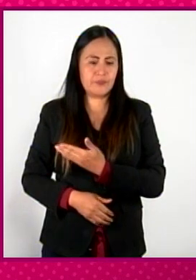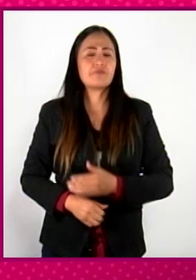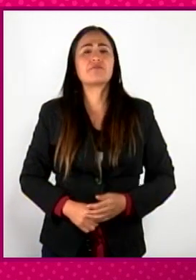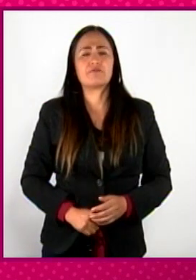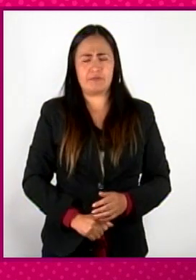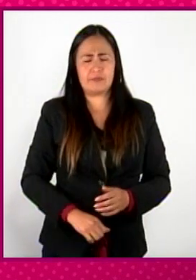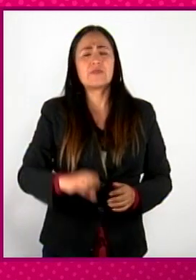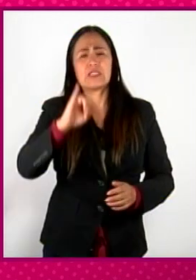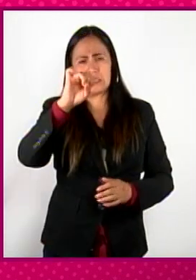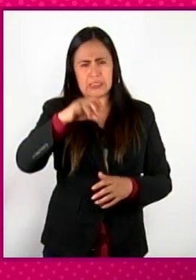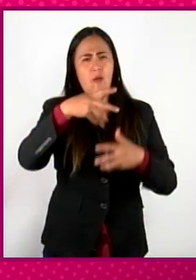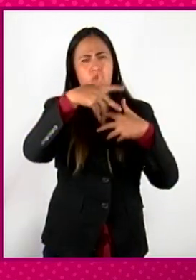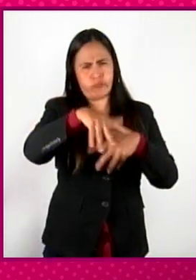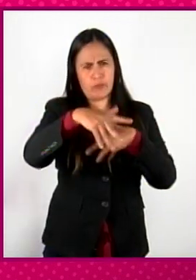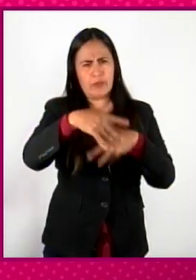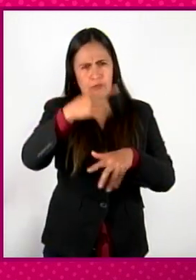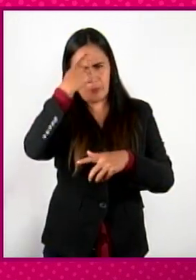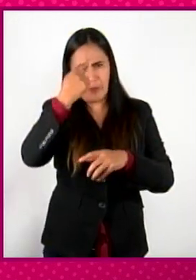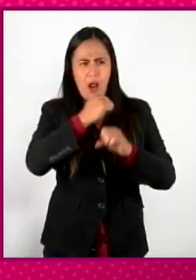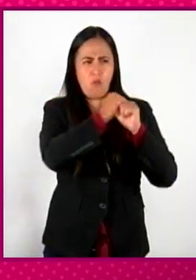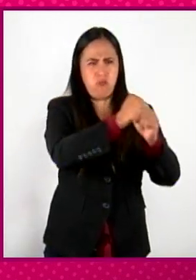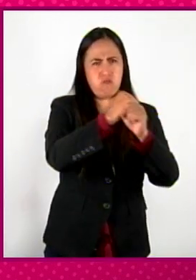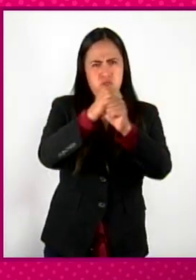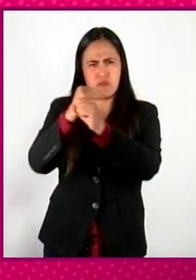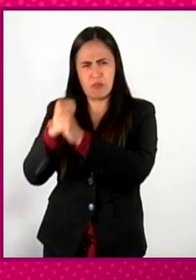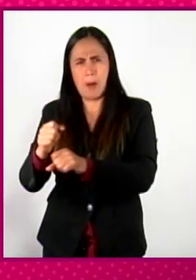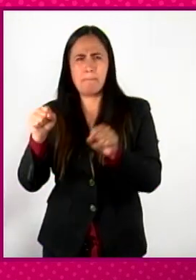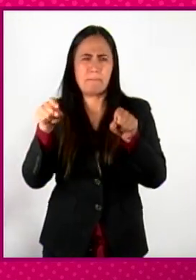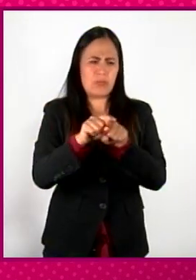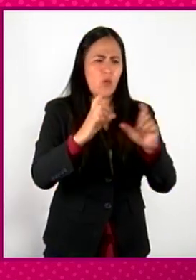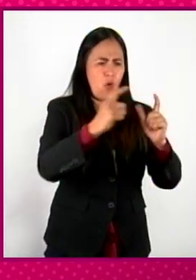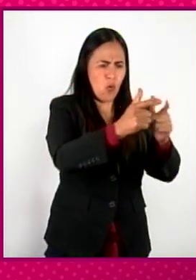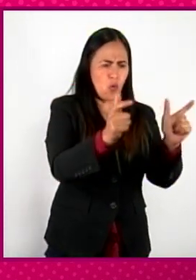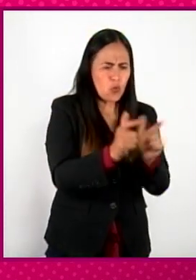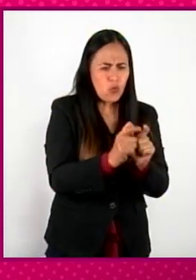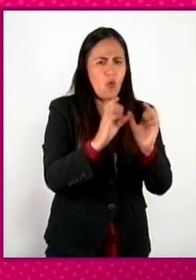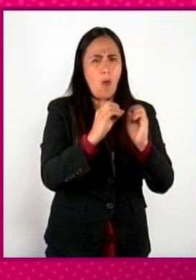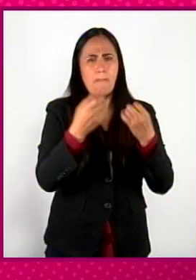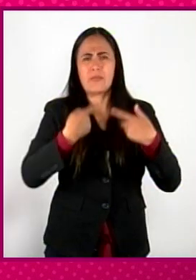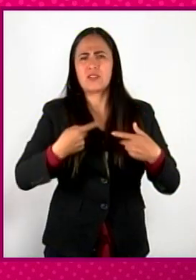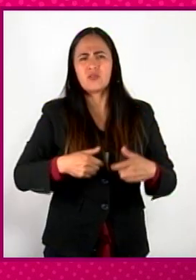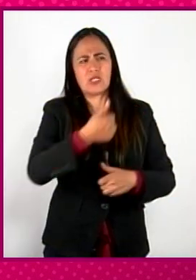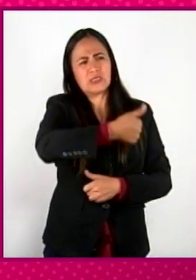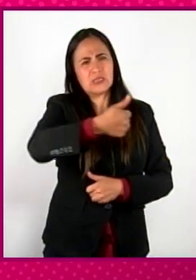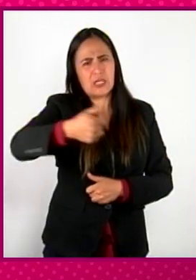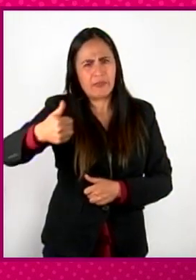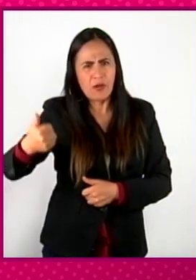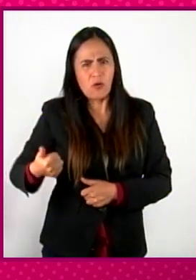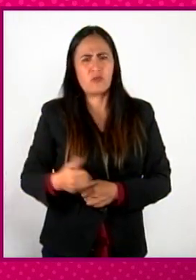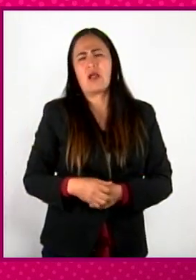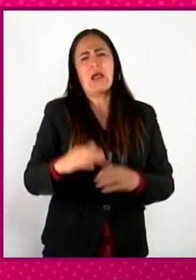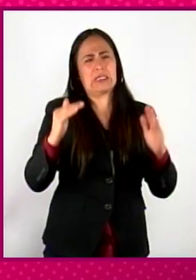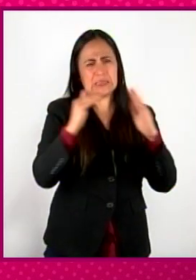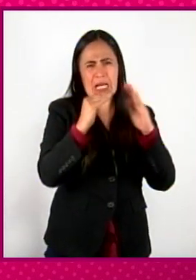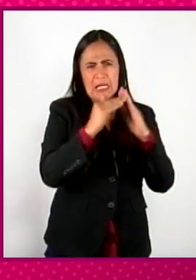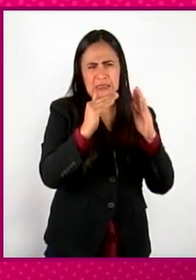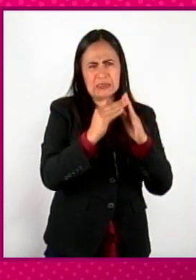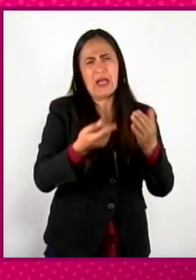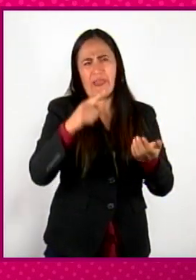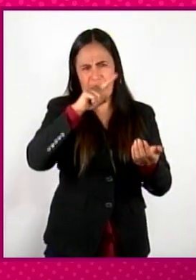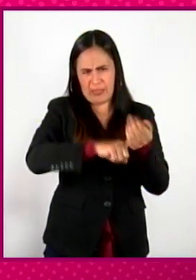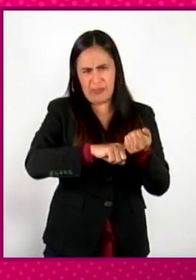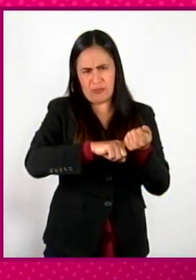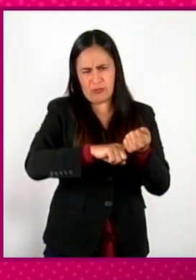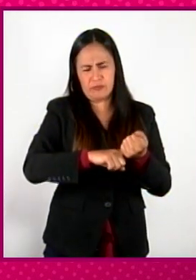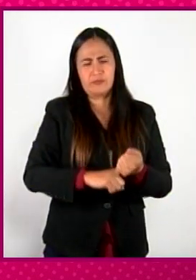resistencia y de negociación individuales como colectivos en todos los escenarios, desde el doméstico, desde la intimidad,